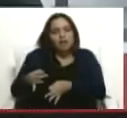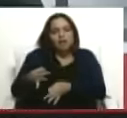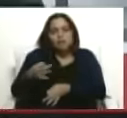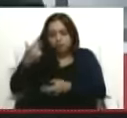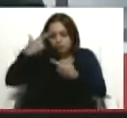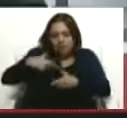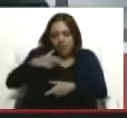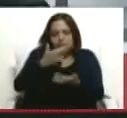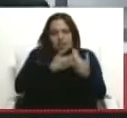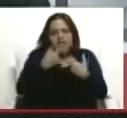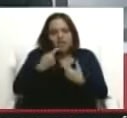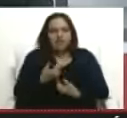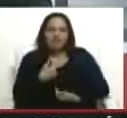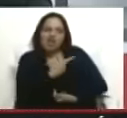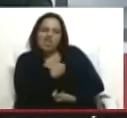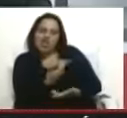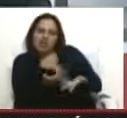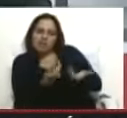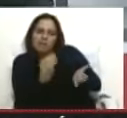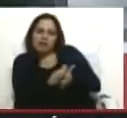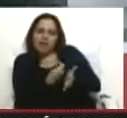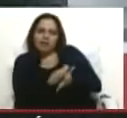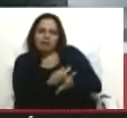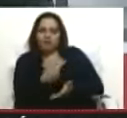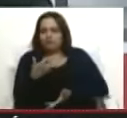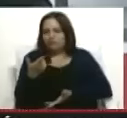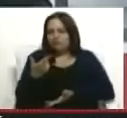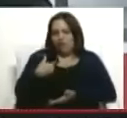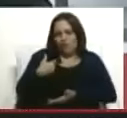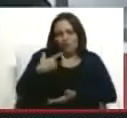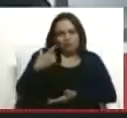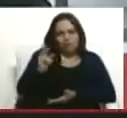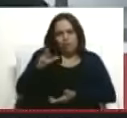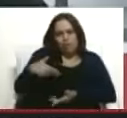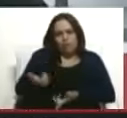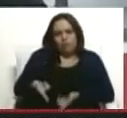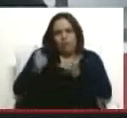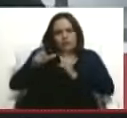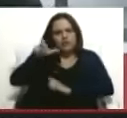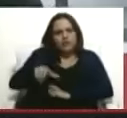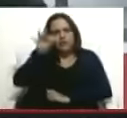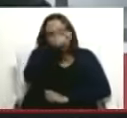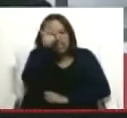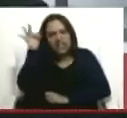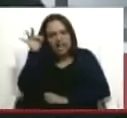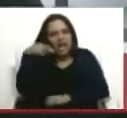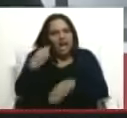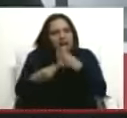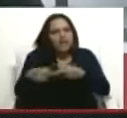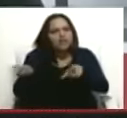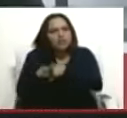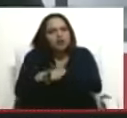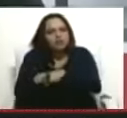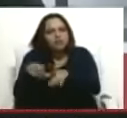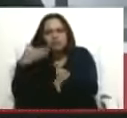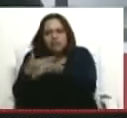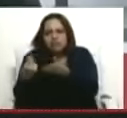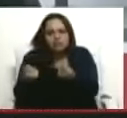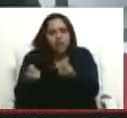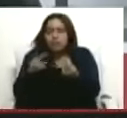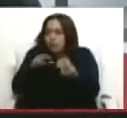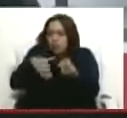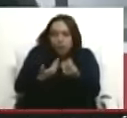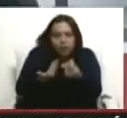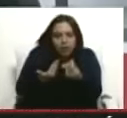lo personal, yo digo, tengo que hacer una depuración interna, porque, ¿cómo yo voy a permitir, por ejemplo, que un fiscal haga cosas como esa impunemente? No puedo.